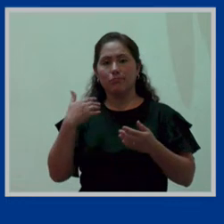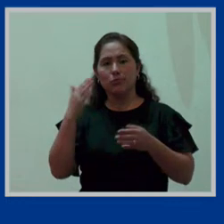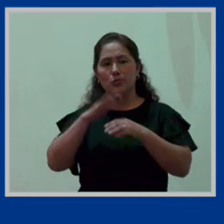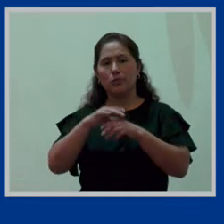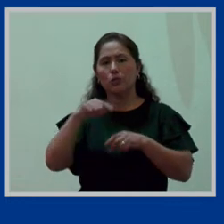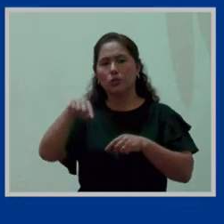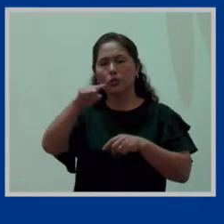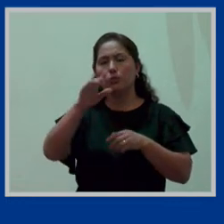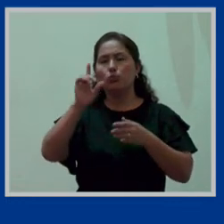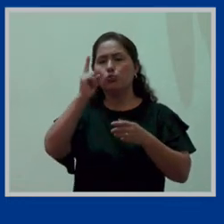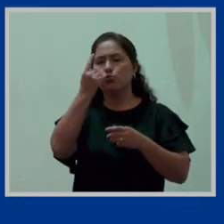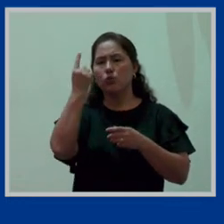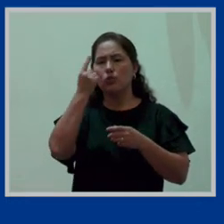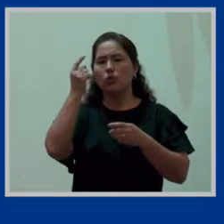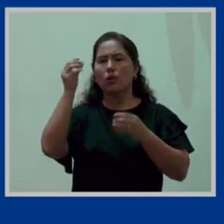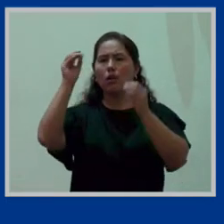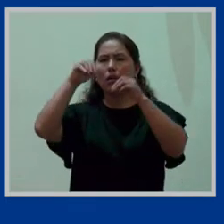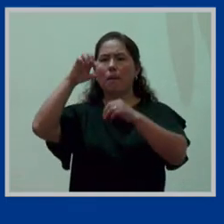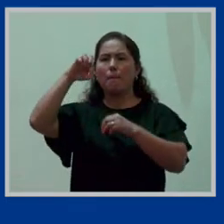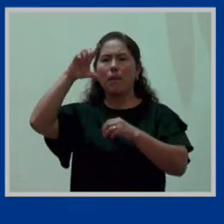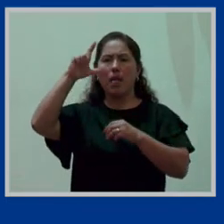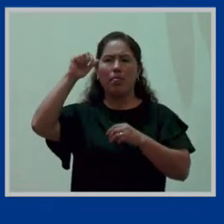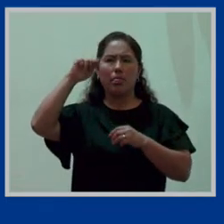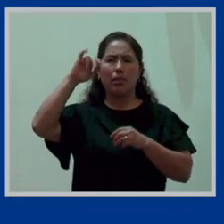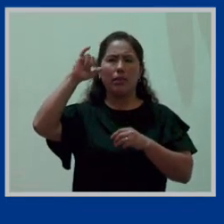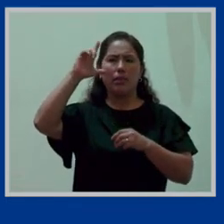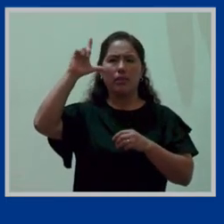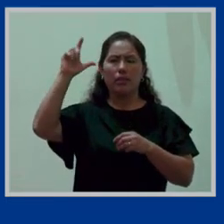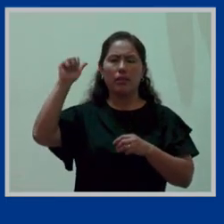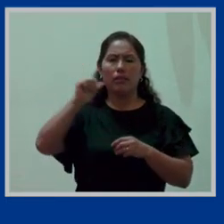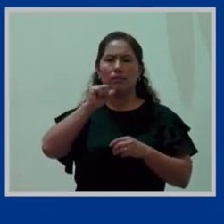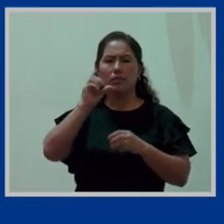una sola planilla un poco que no nos queda claro